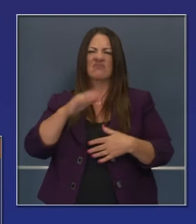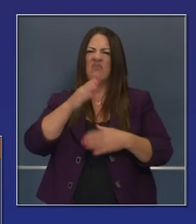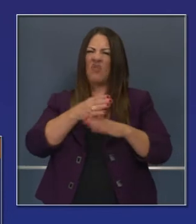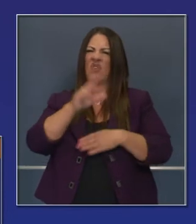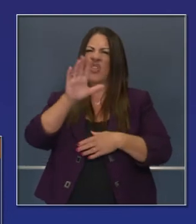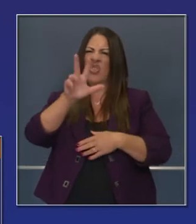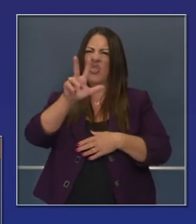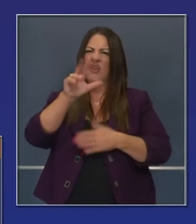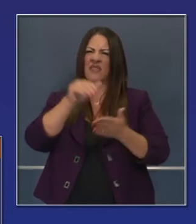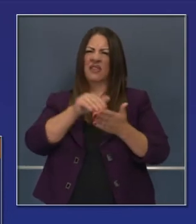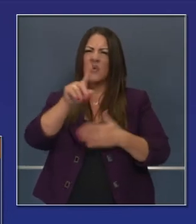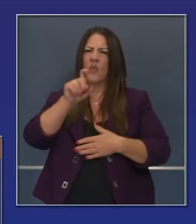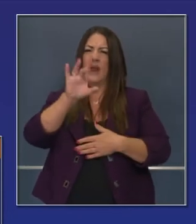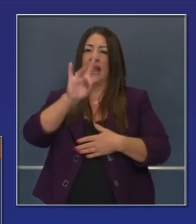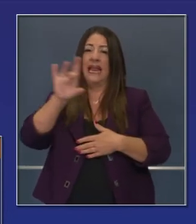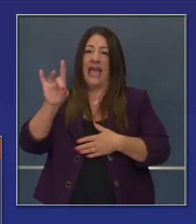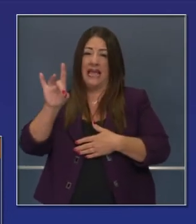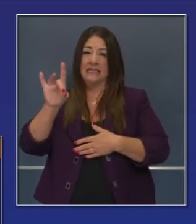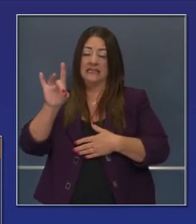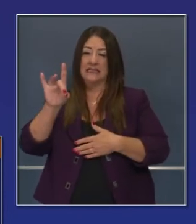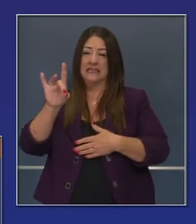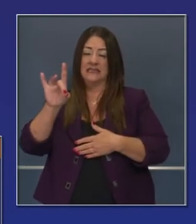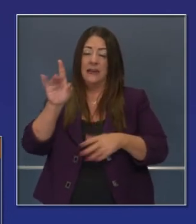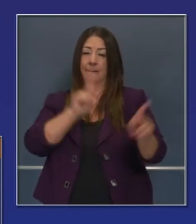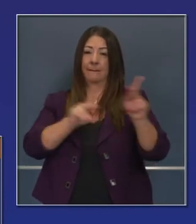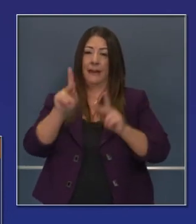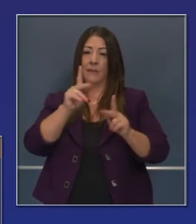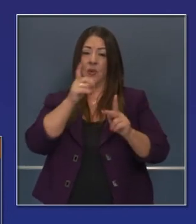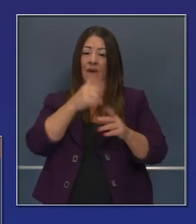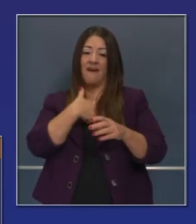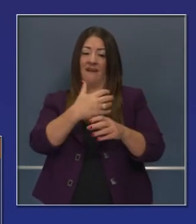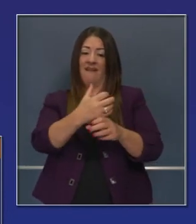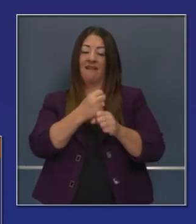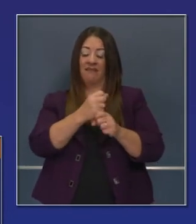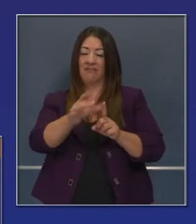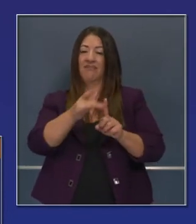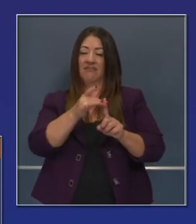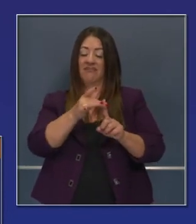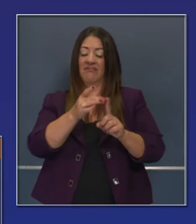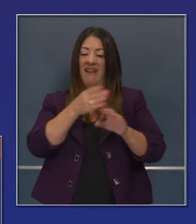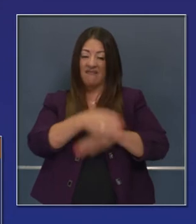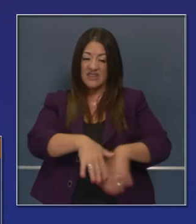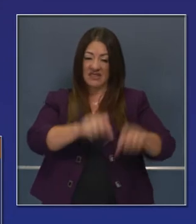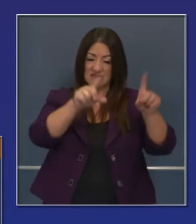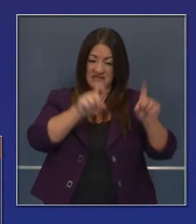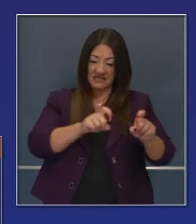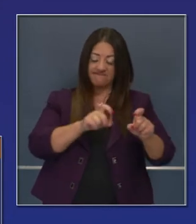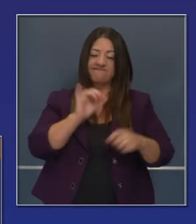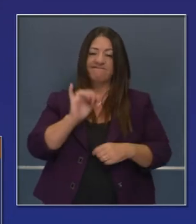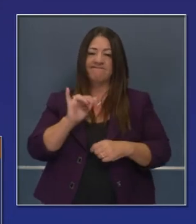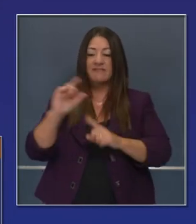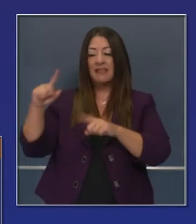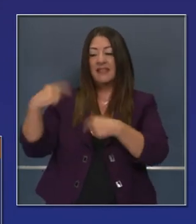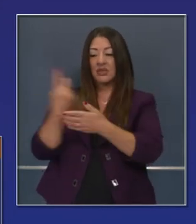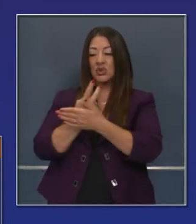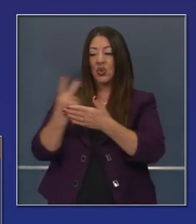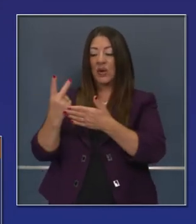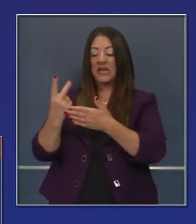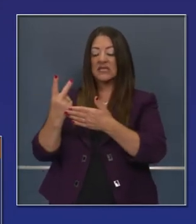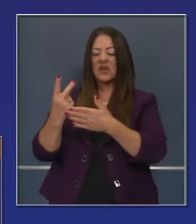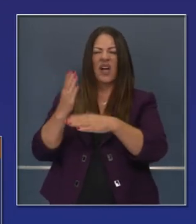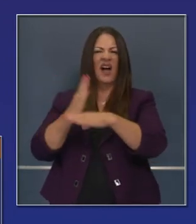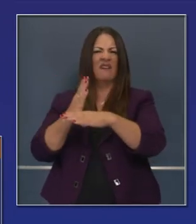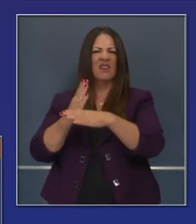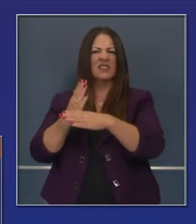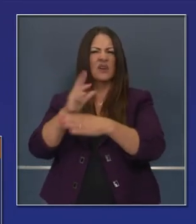documentado 3,188 nuevos casos positivos de COVID-19. El promedio de 14 días está